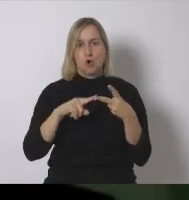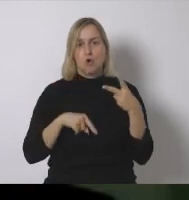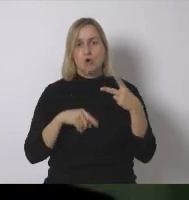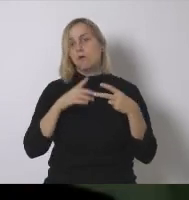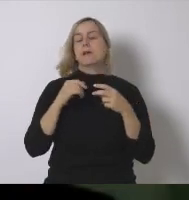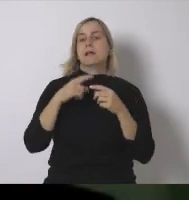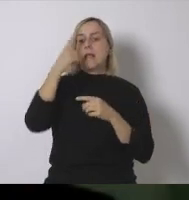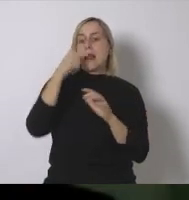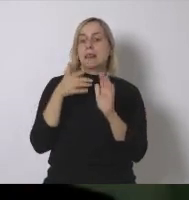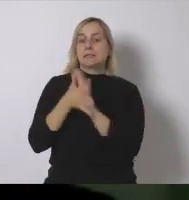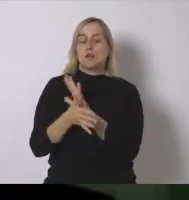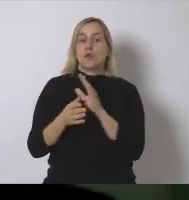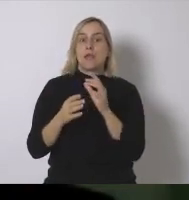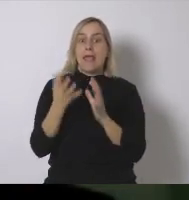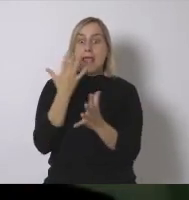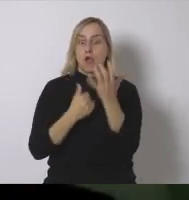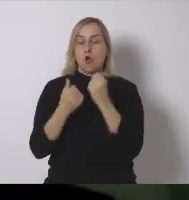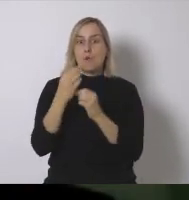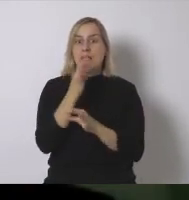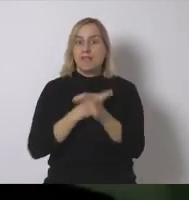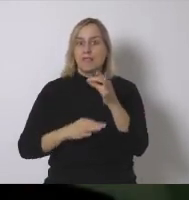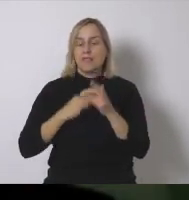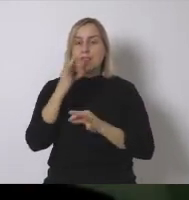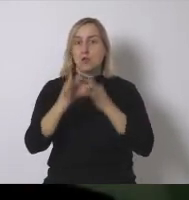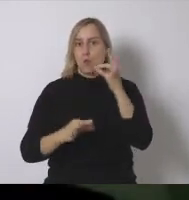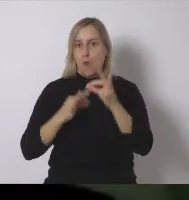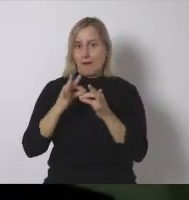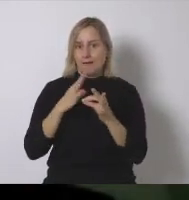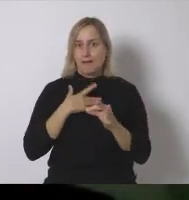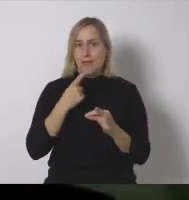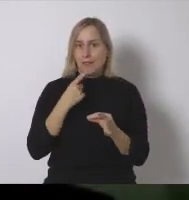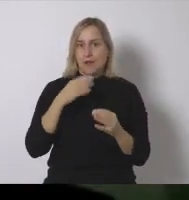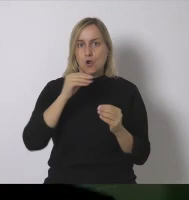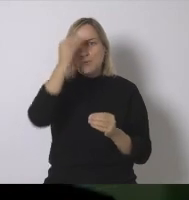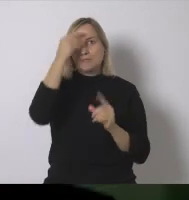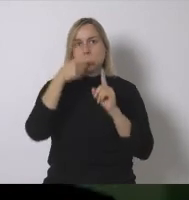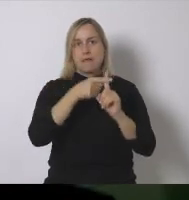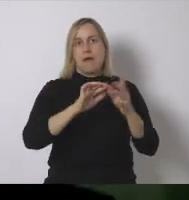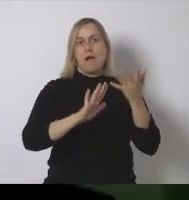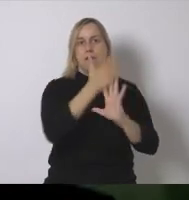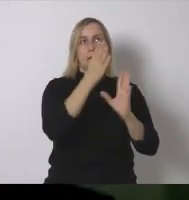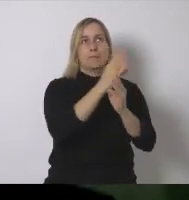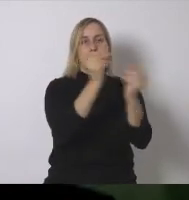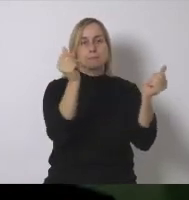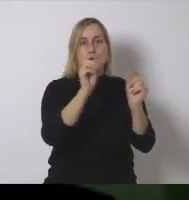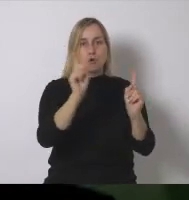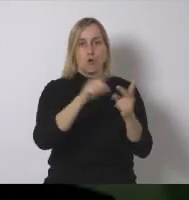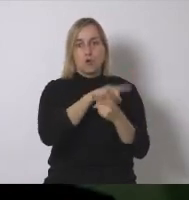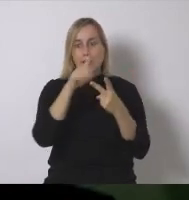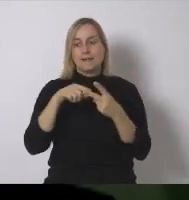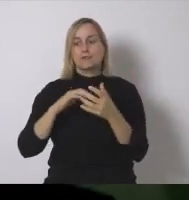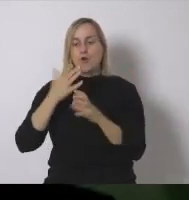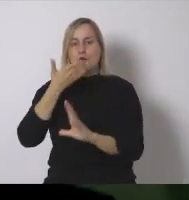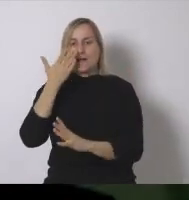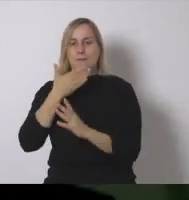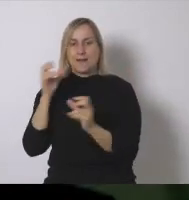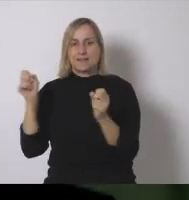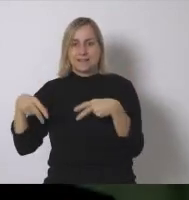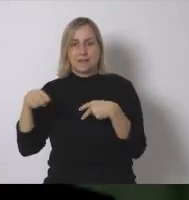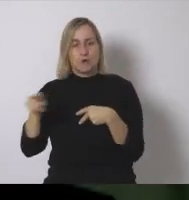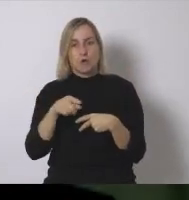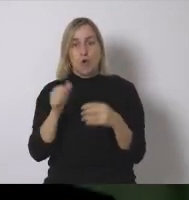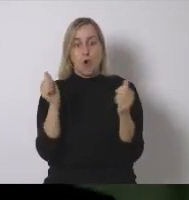y el cobre está el desarrollo de la economía circular debemos tener presente esto no se